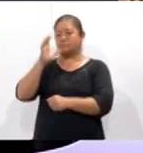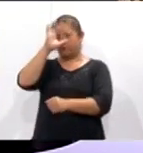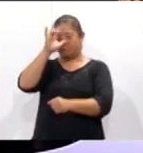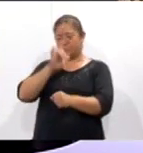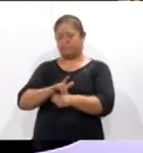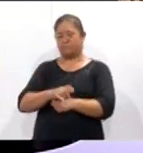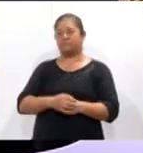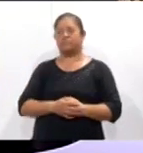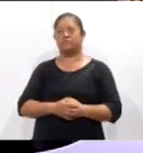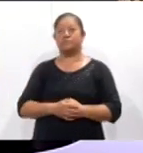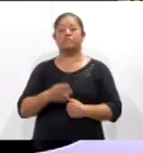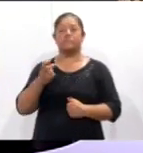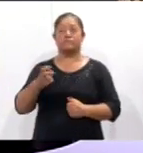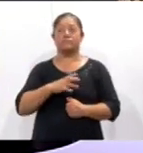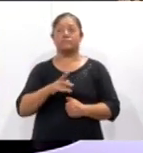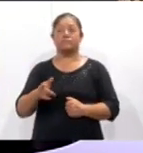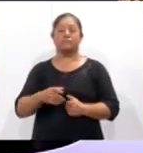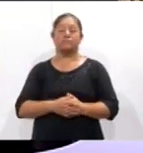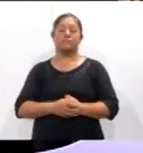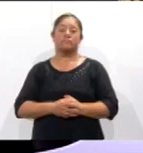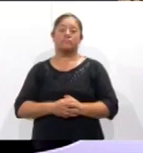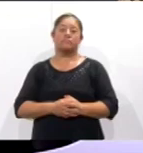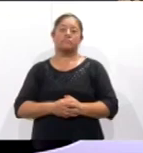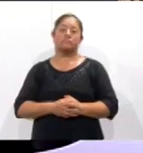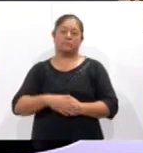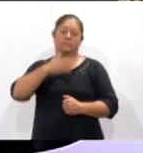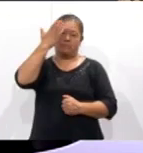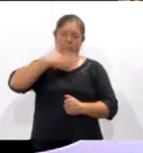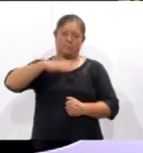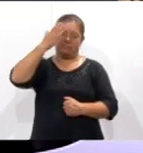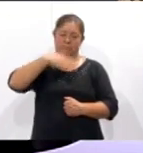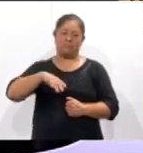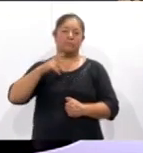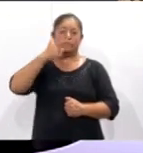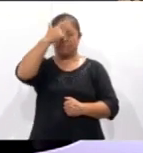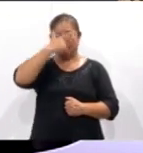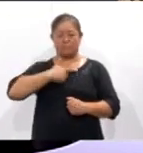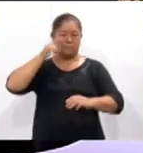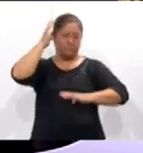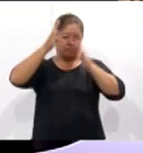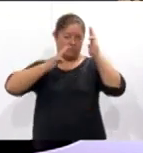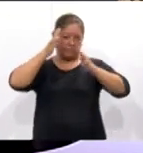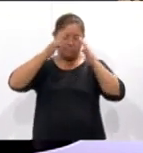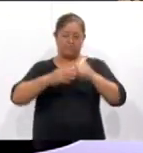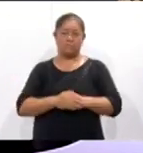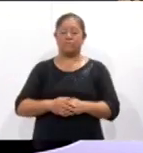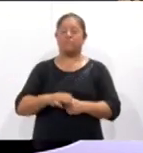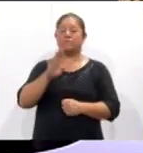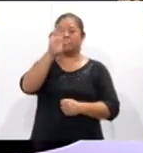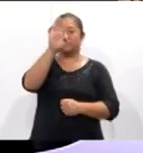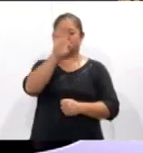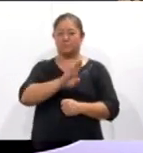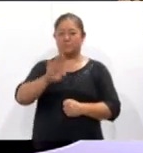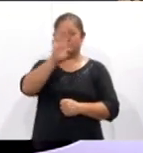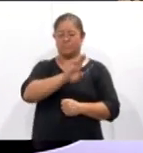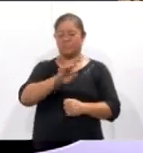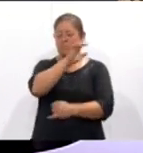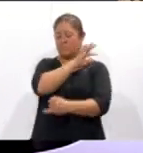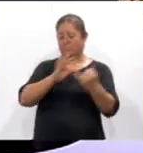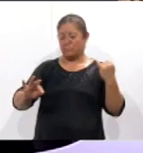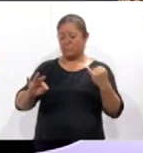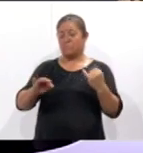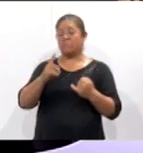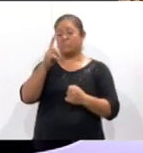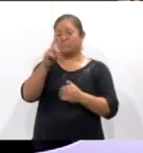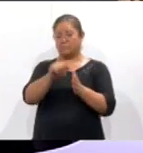parte del marco de lo que ya conocemos que son las noches de museos, cada último miércoles del mes se